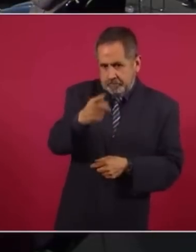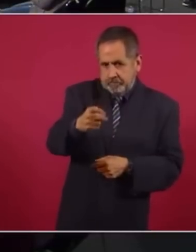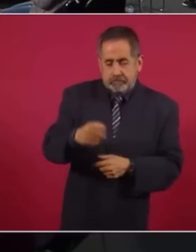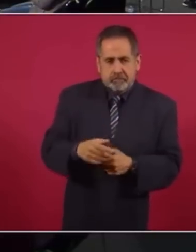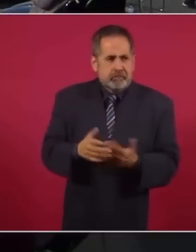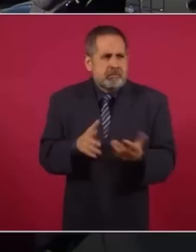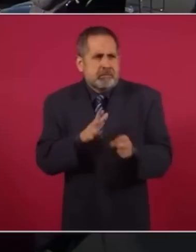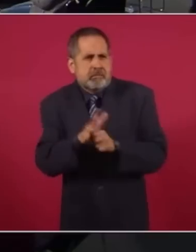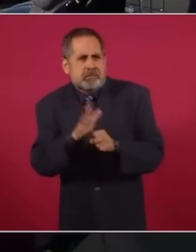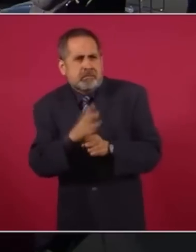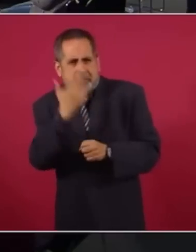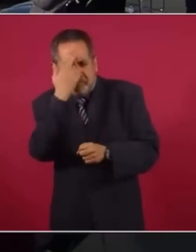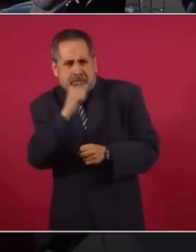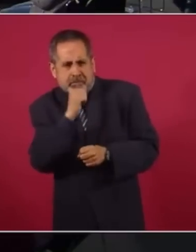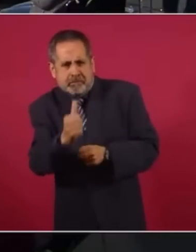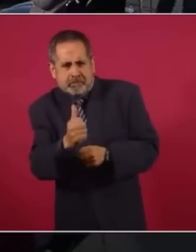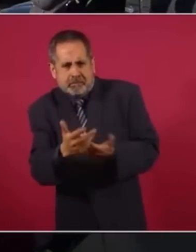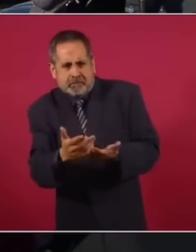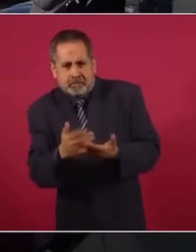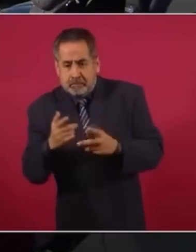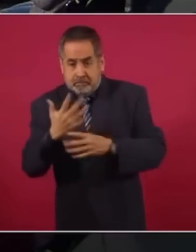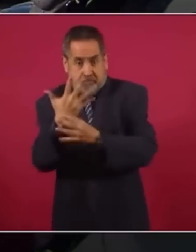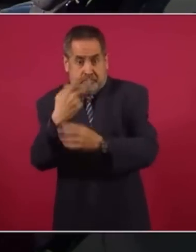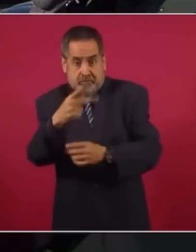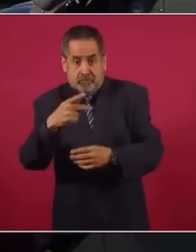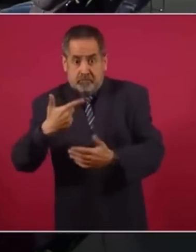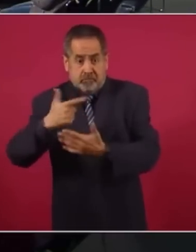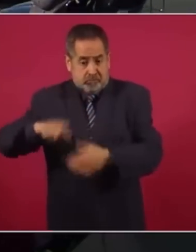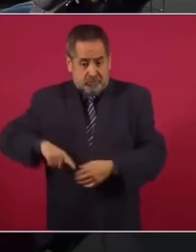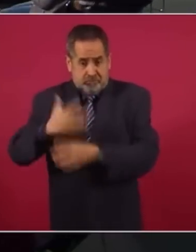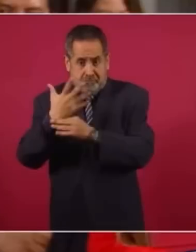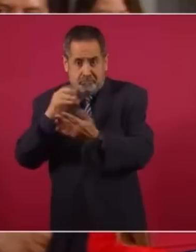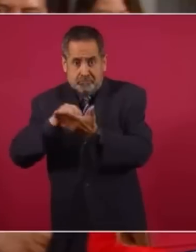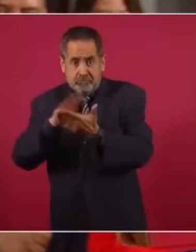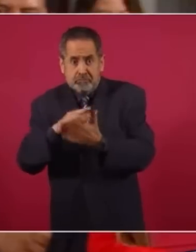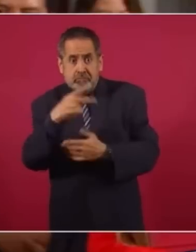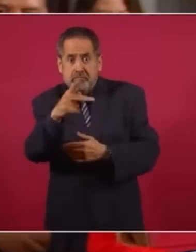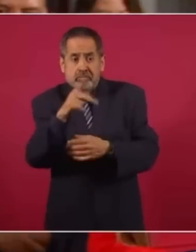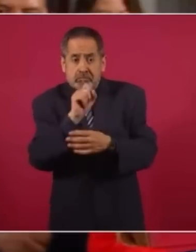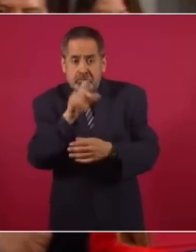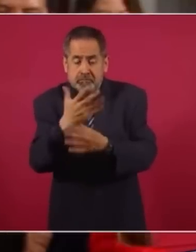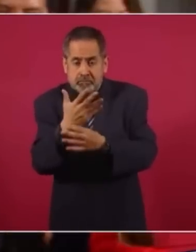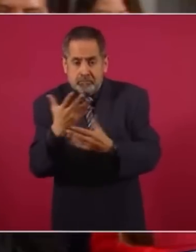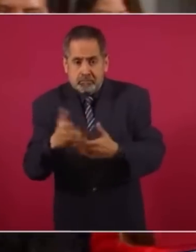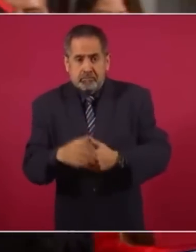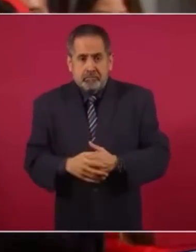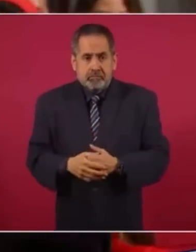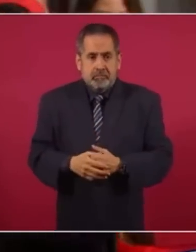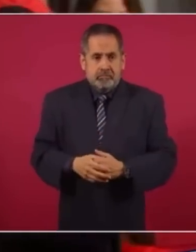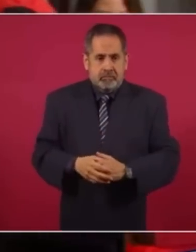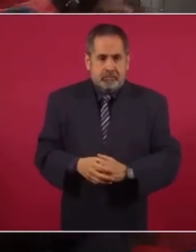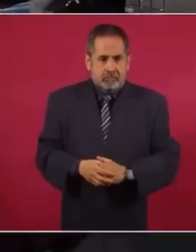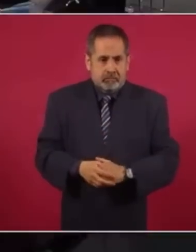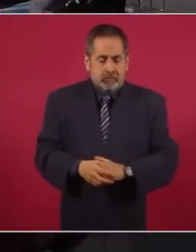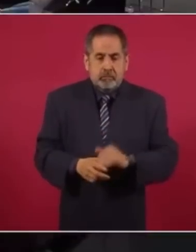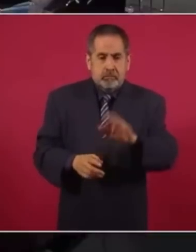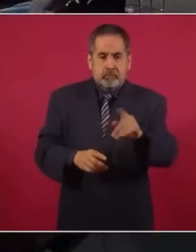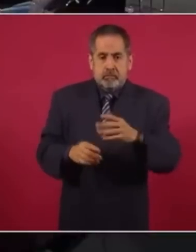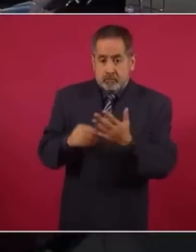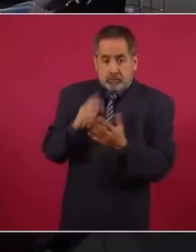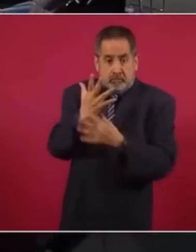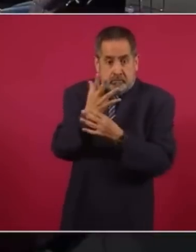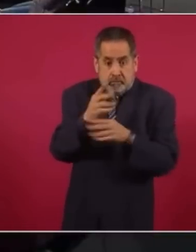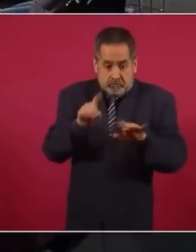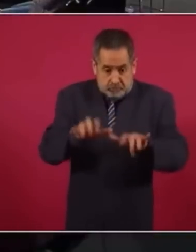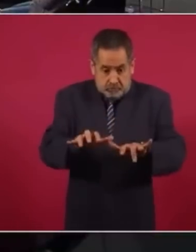en qué parte no tengo razón? Estos son cifras de su gobierno. Pero es que son sus datos, señor presidente. A ver, te muestro mis datos. Pero es que yo los